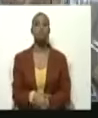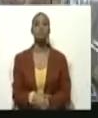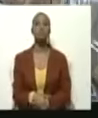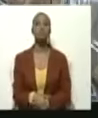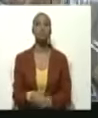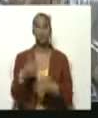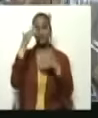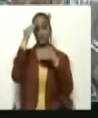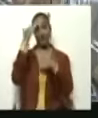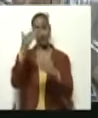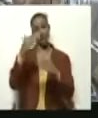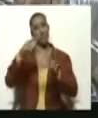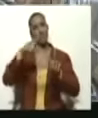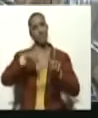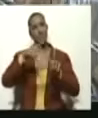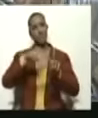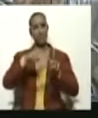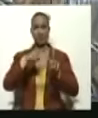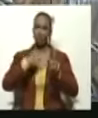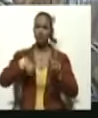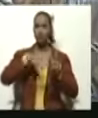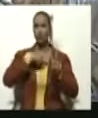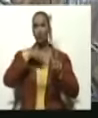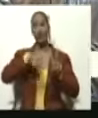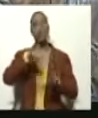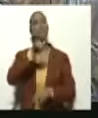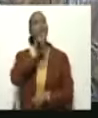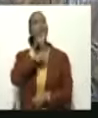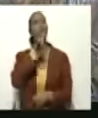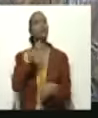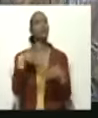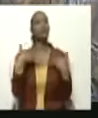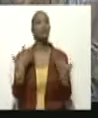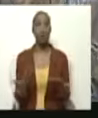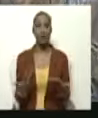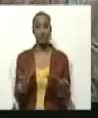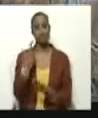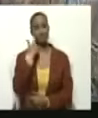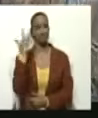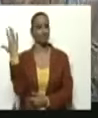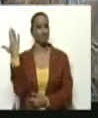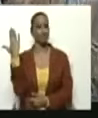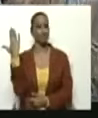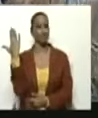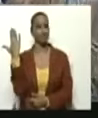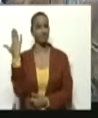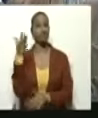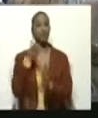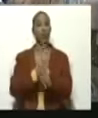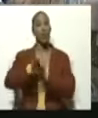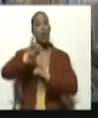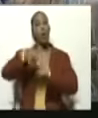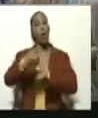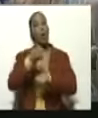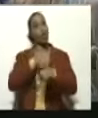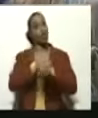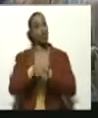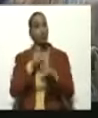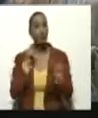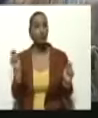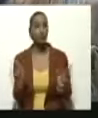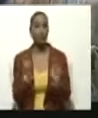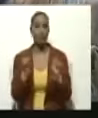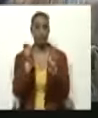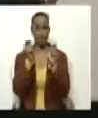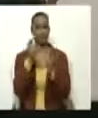Saludos amigos de Venezolana de Televisión. A esta hora se genera información de interés en nuestro país. De inmediato escuchemos declaraciones del doctor Jorge Rodríguez, jefe del comando de campaña Venezuela Nuestra